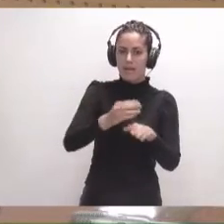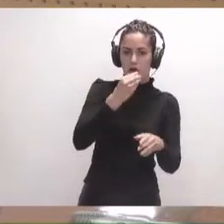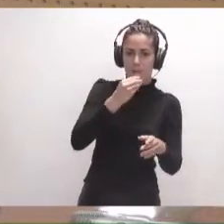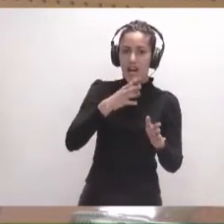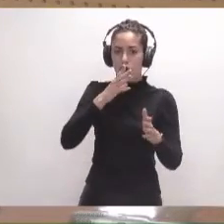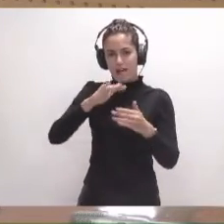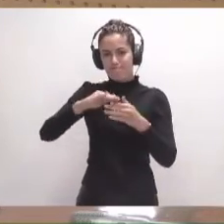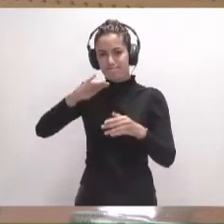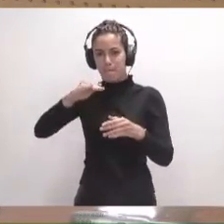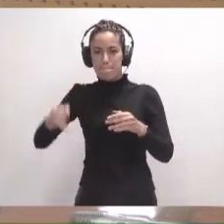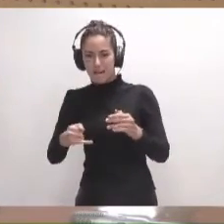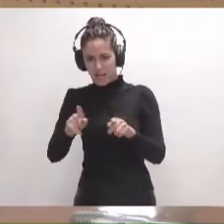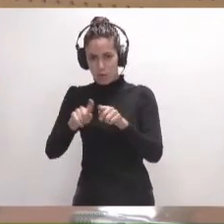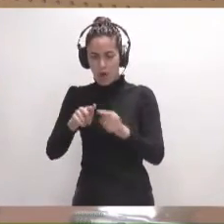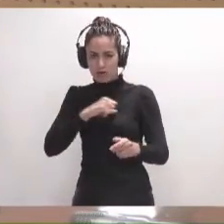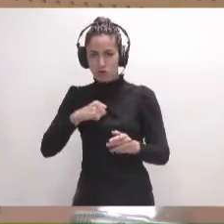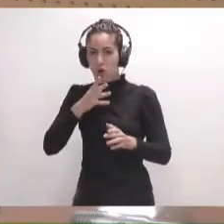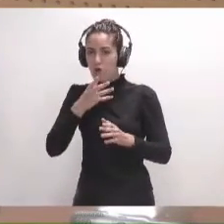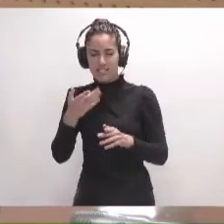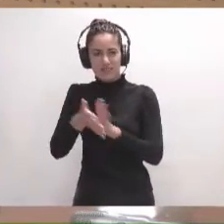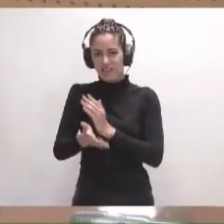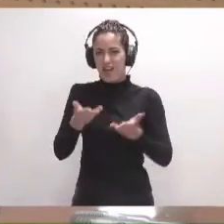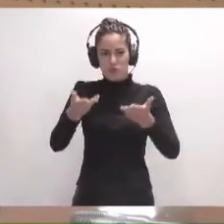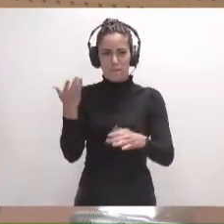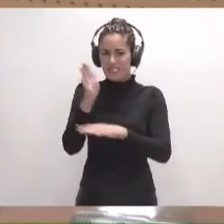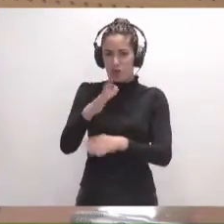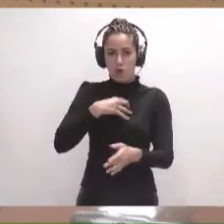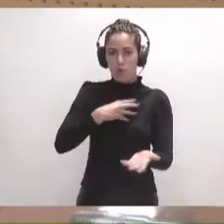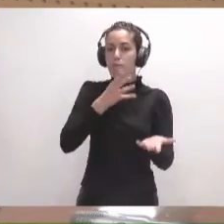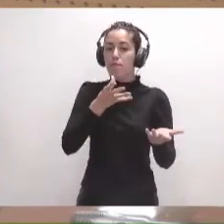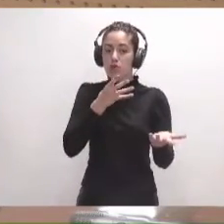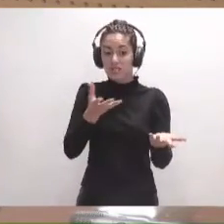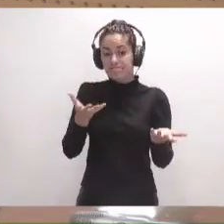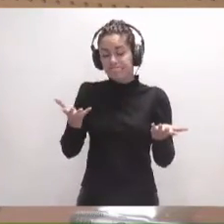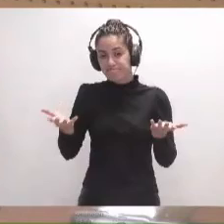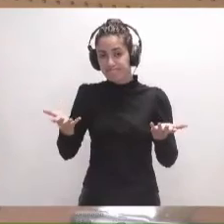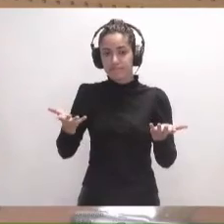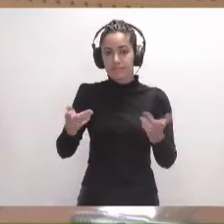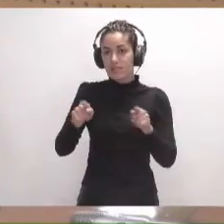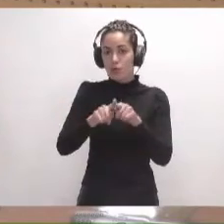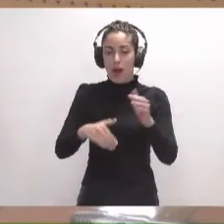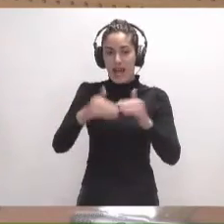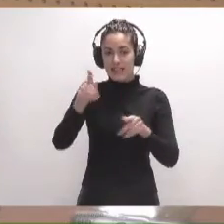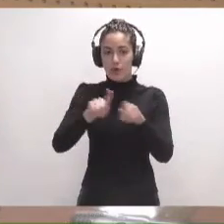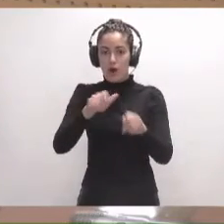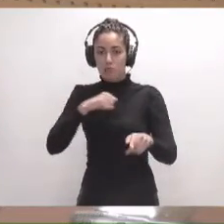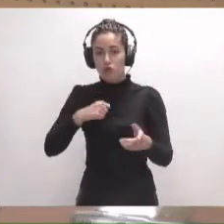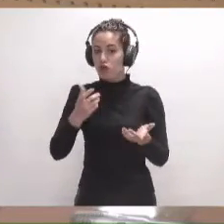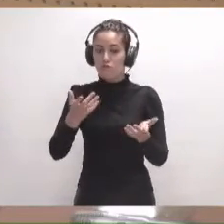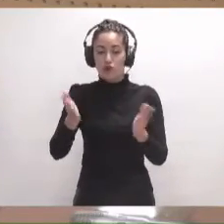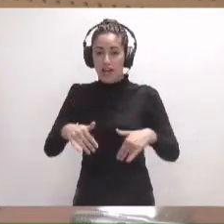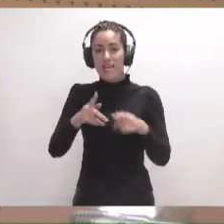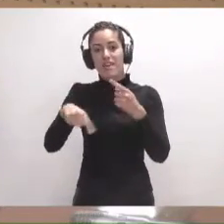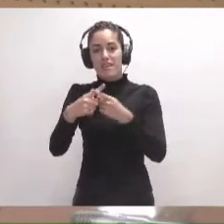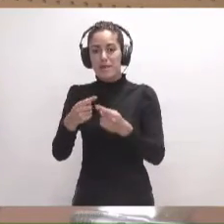autónomos, ahora tampoco pueden ni presentar una ayuda porque no están de alta como autónomos, ni presentar el